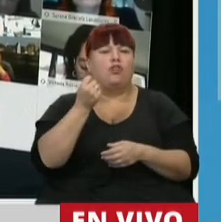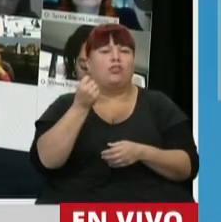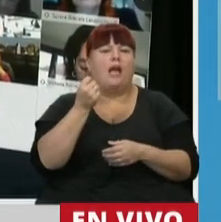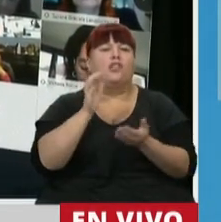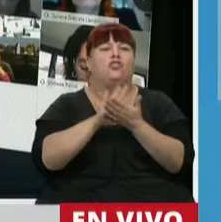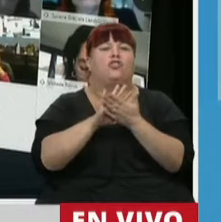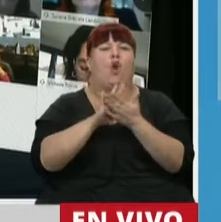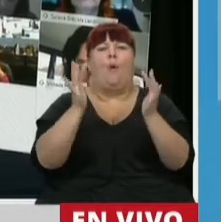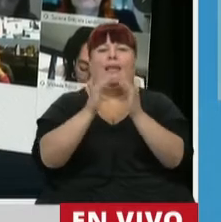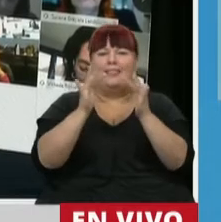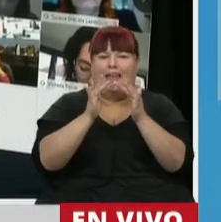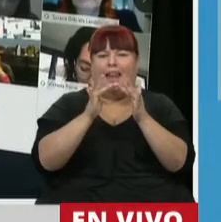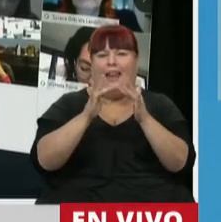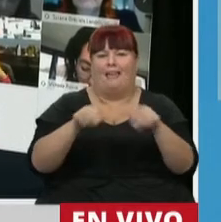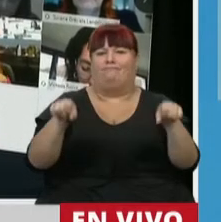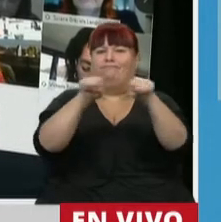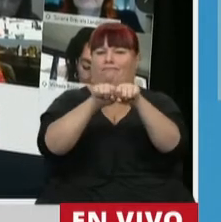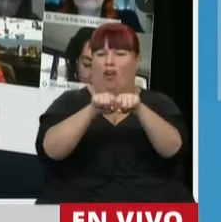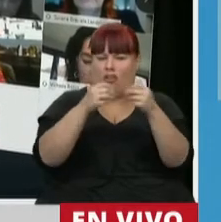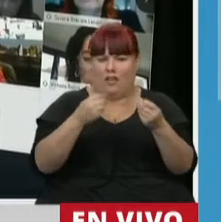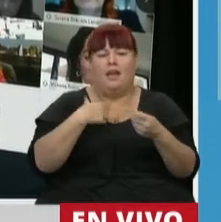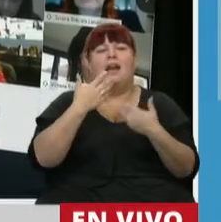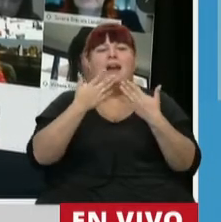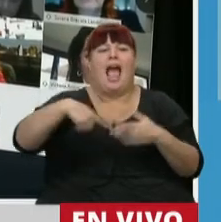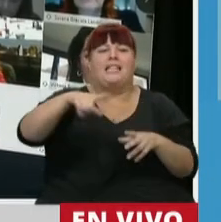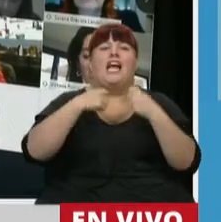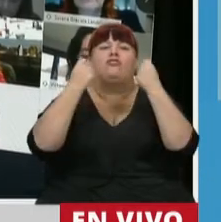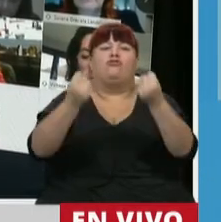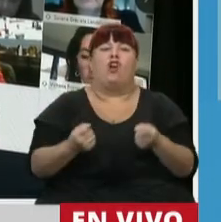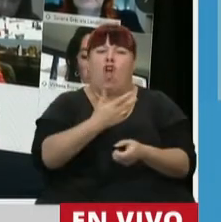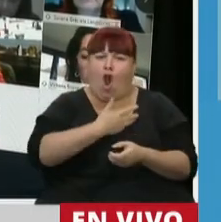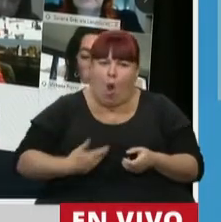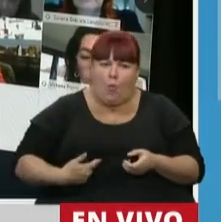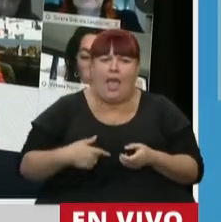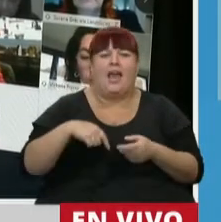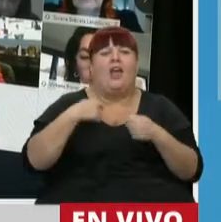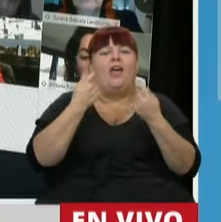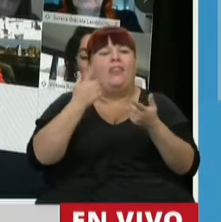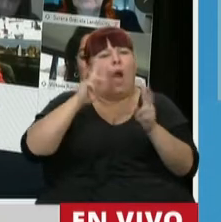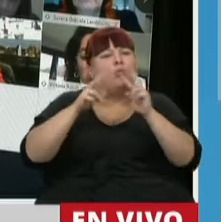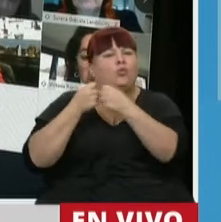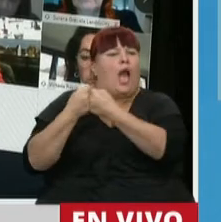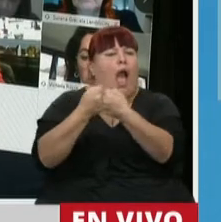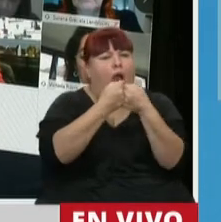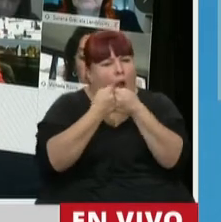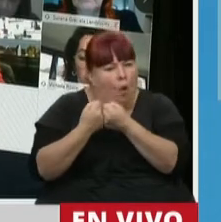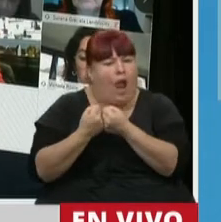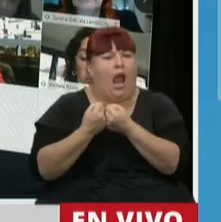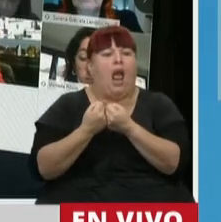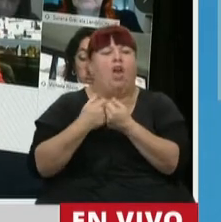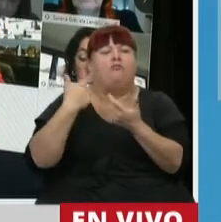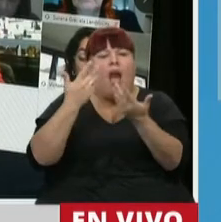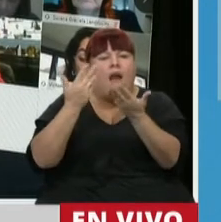con la conectividad. Agradezco el esfuerzo del oficialismo de tratar de arribar a un consenso, de haber